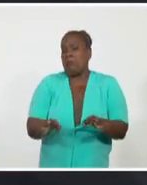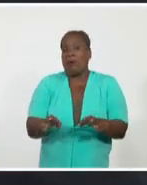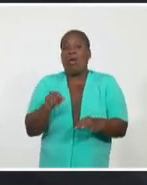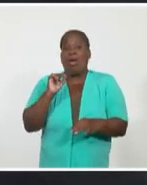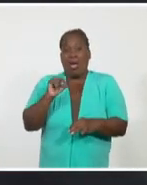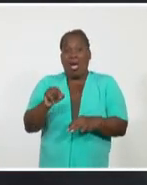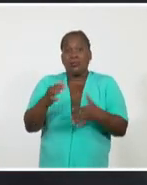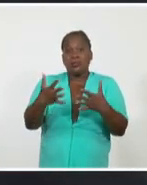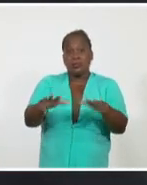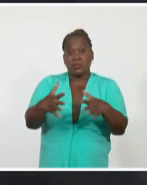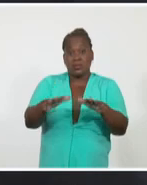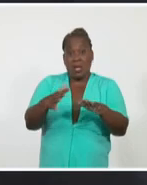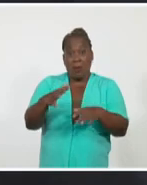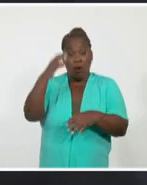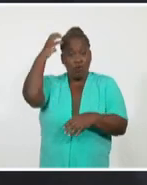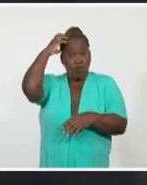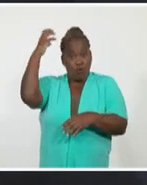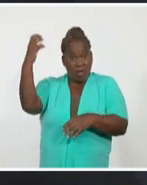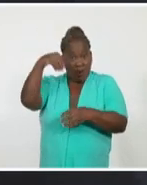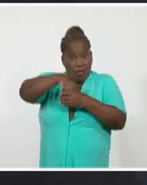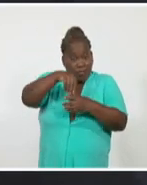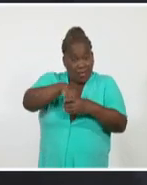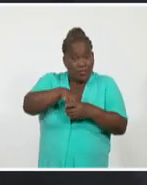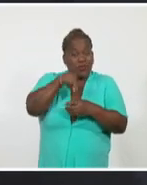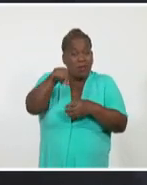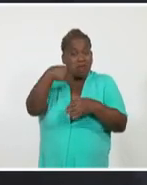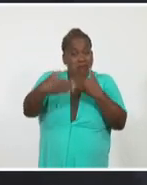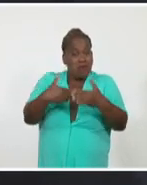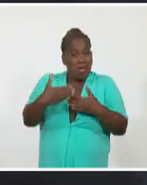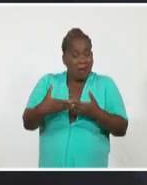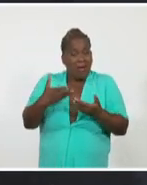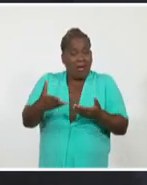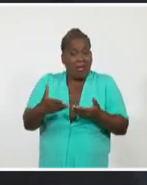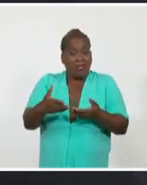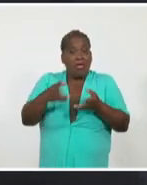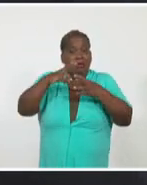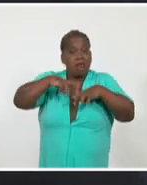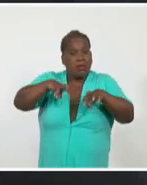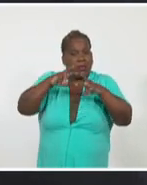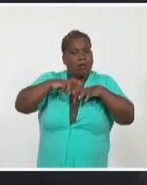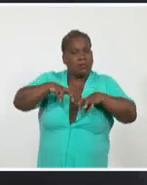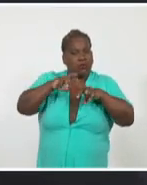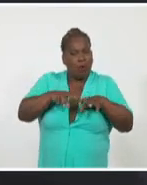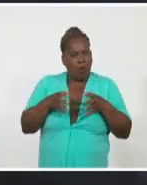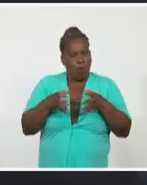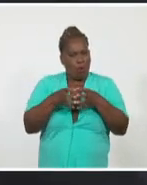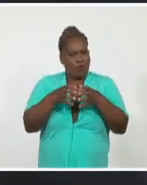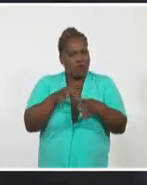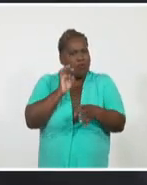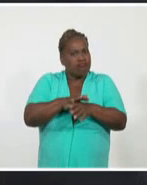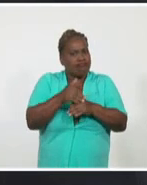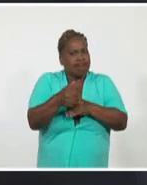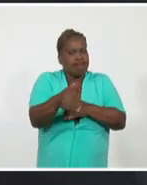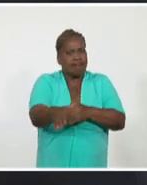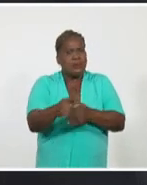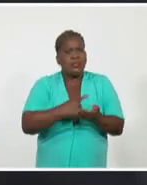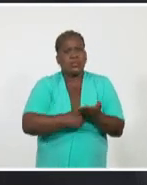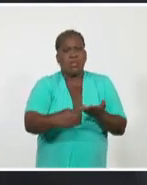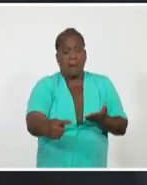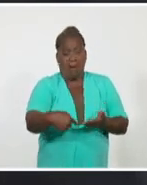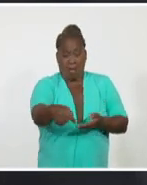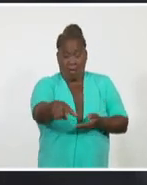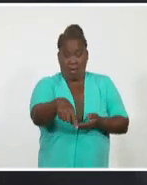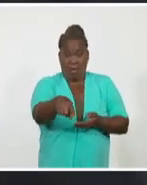gubernamental a lo que puede ocurrir en la Comisión Parlamentaria de Investigaciones, que debe comenzar a funcionar esta semana,